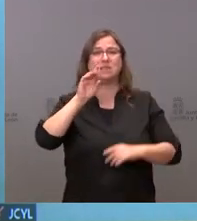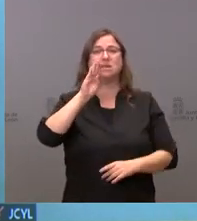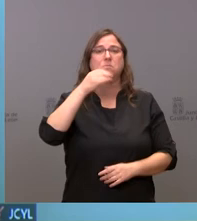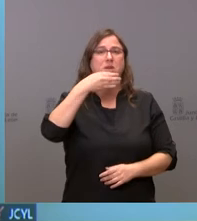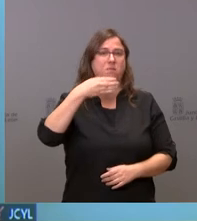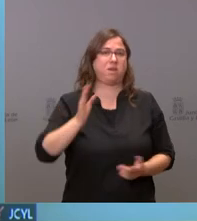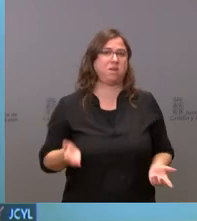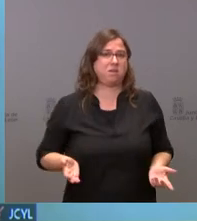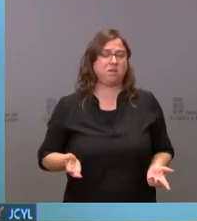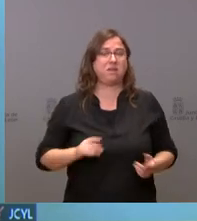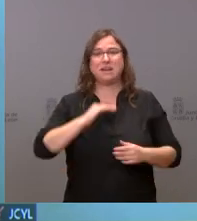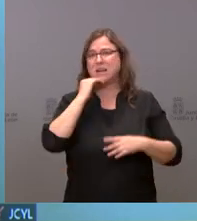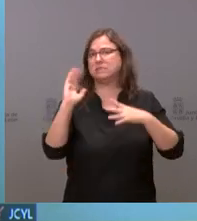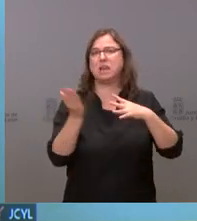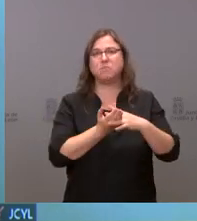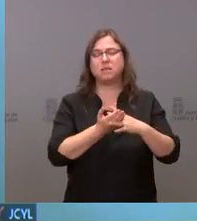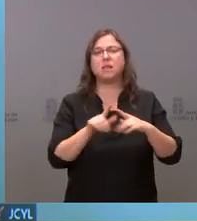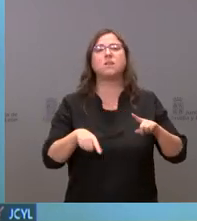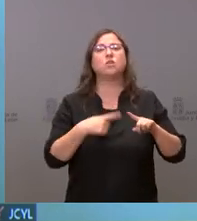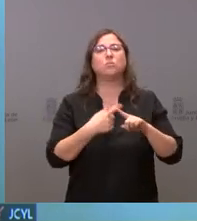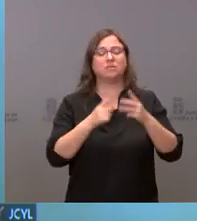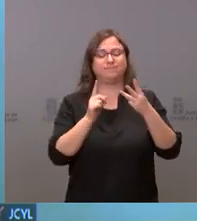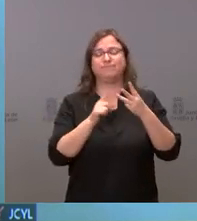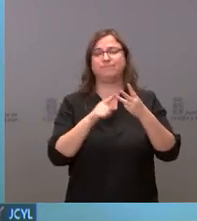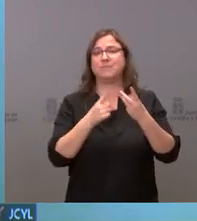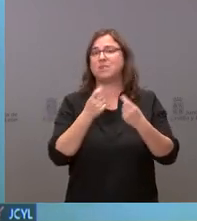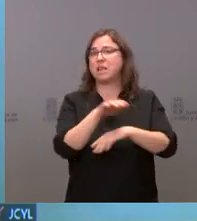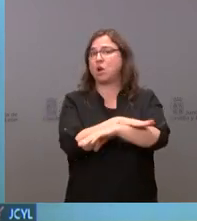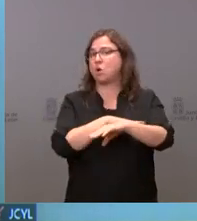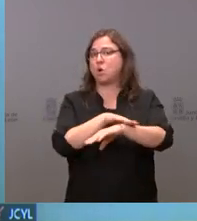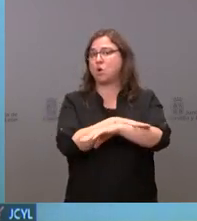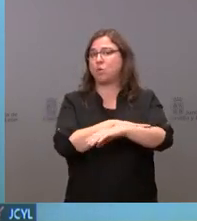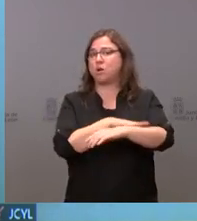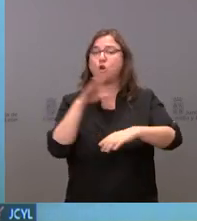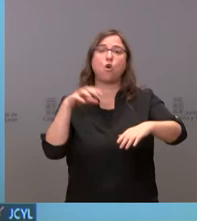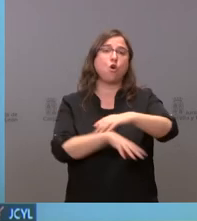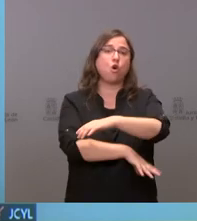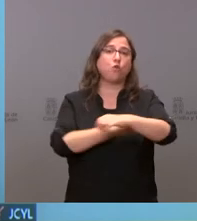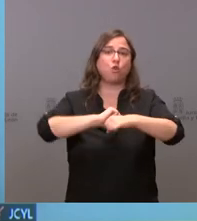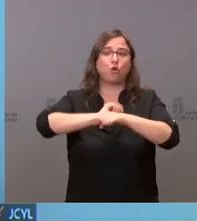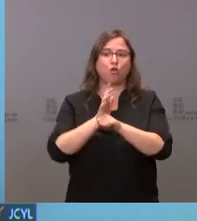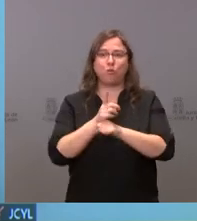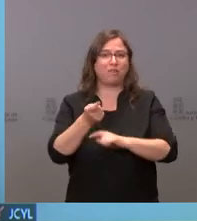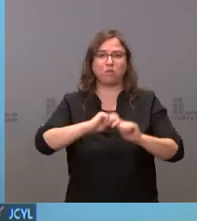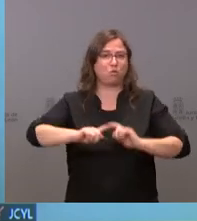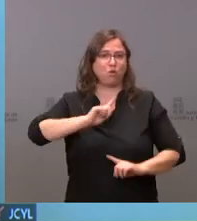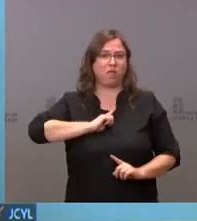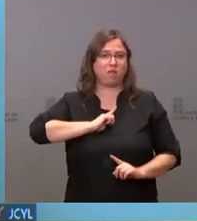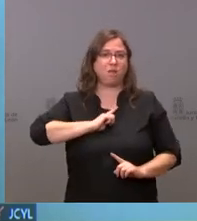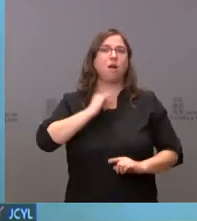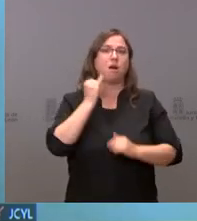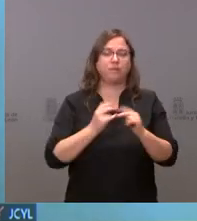la mitad y en tercer lugar la no presupuestación por parte del gobierno de ese fondo COVID que supone un recorte muy importante